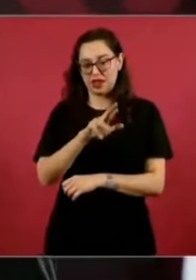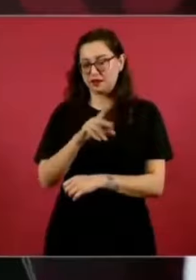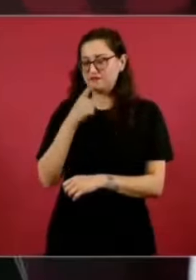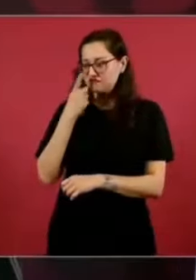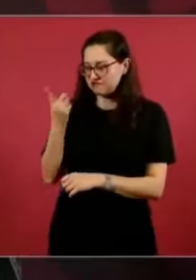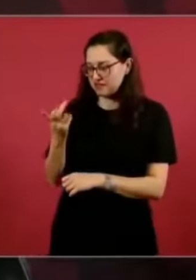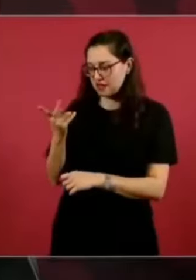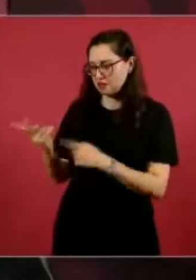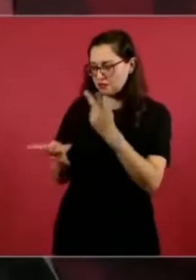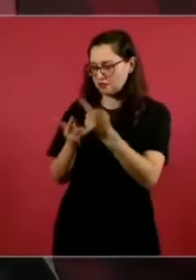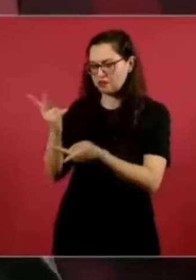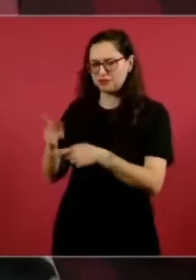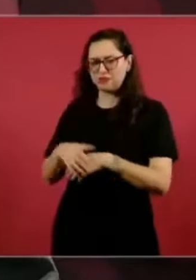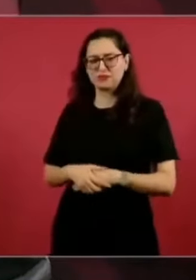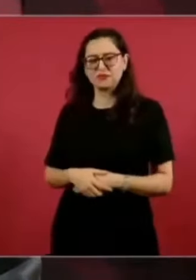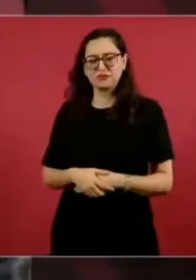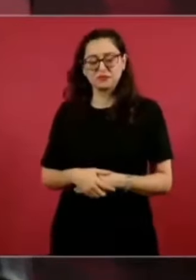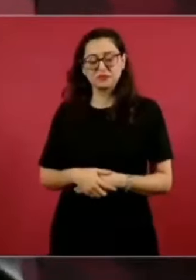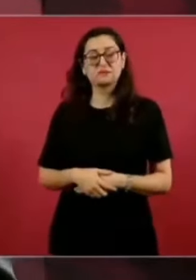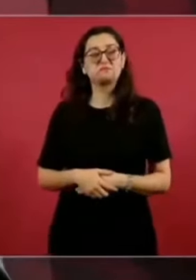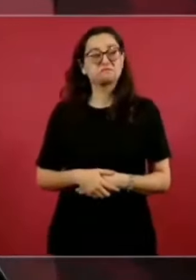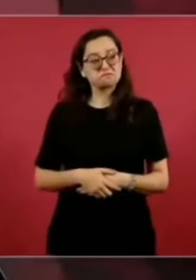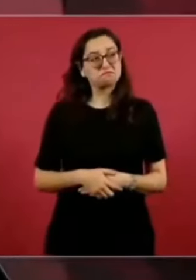podía ser traicionado